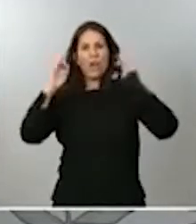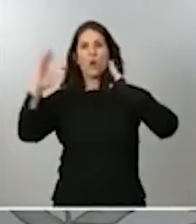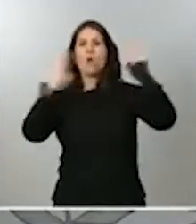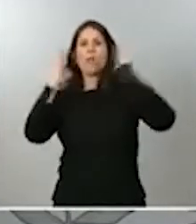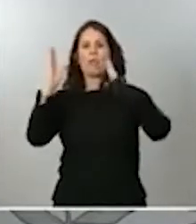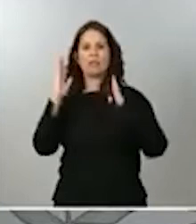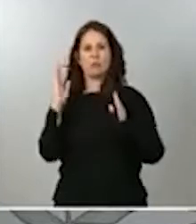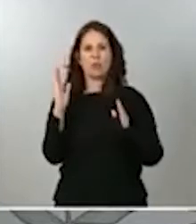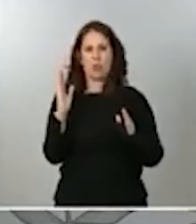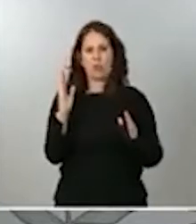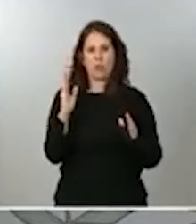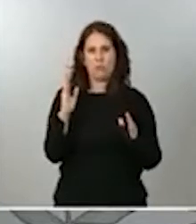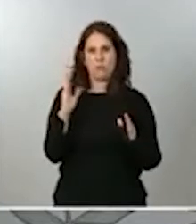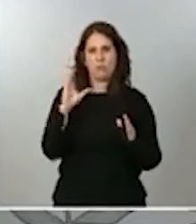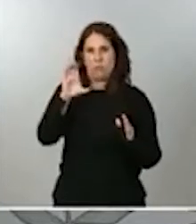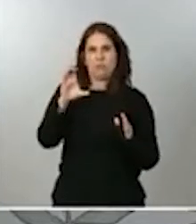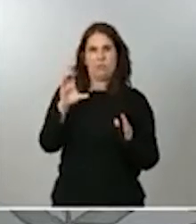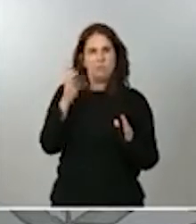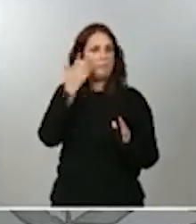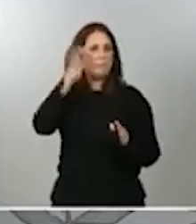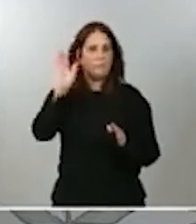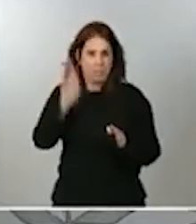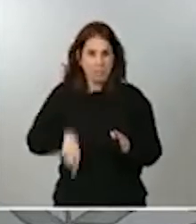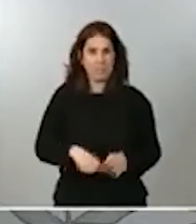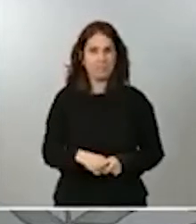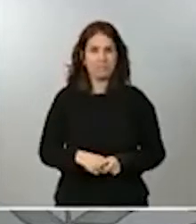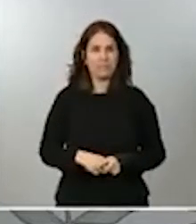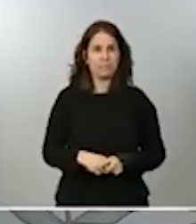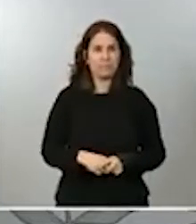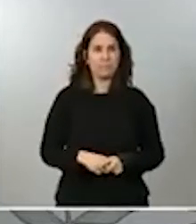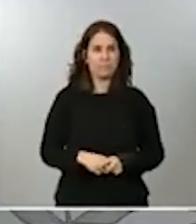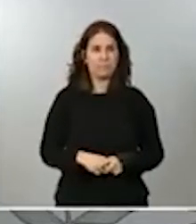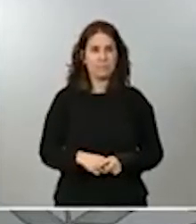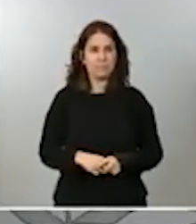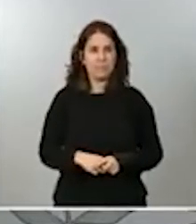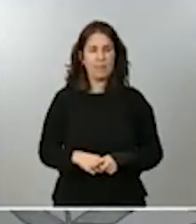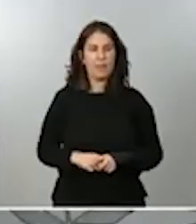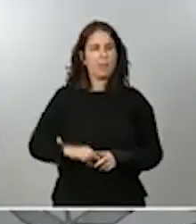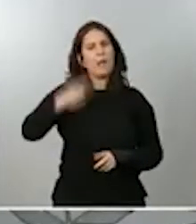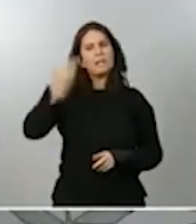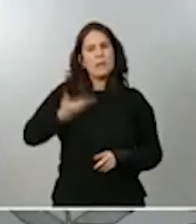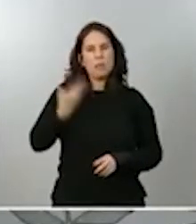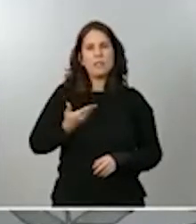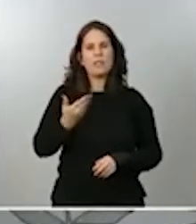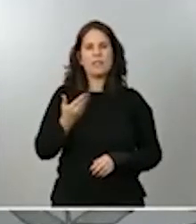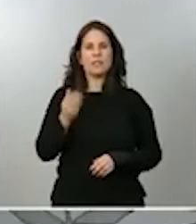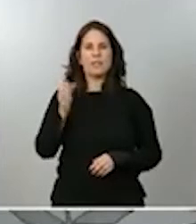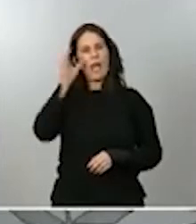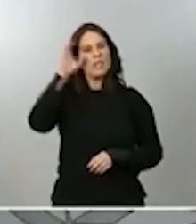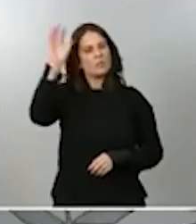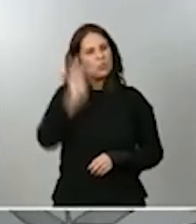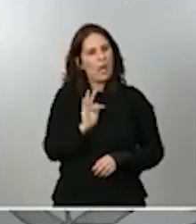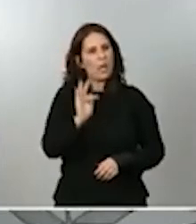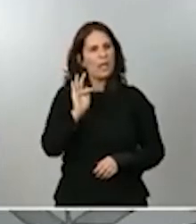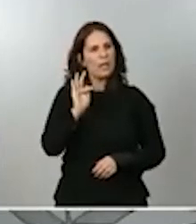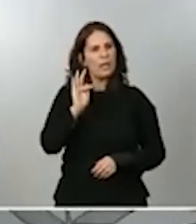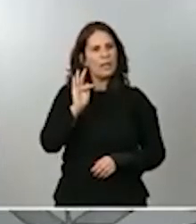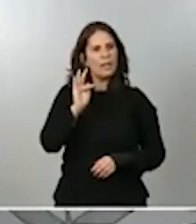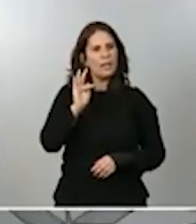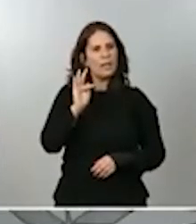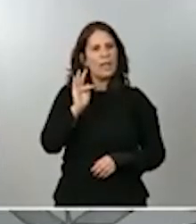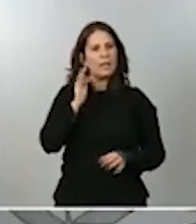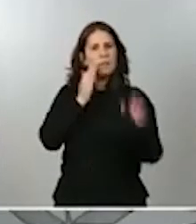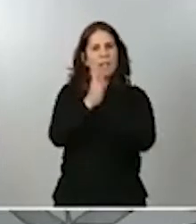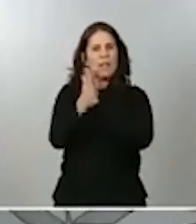de país. Y yo creo que lo importante va a ser escuchar las explicaciones de los que no apoyan este proyecto de presupuesto